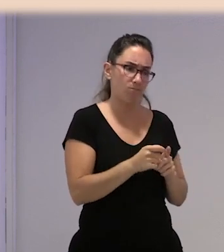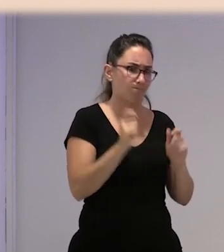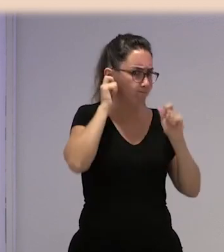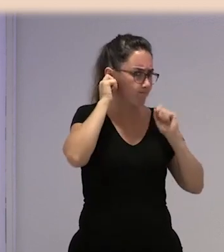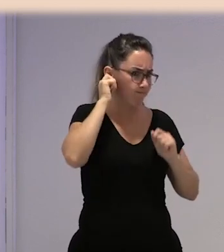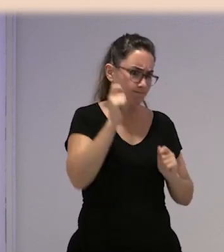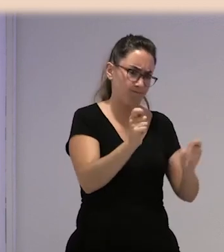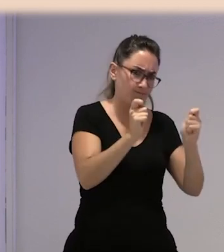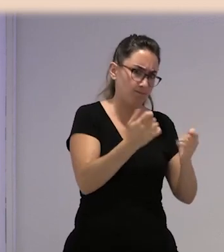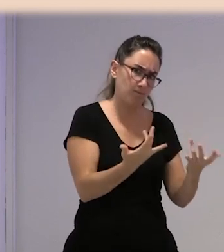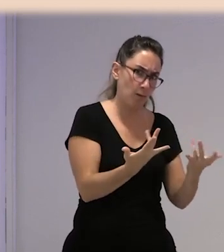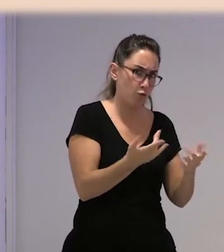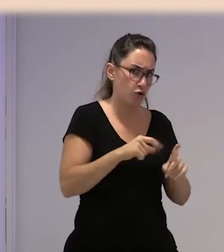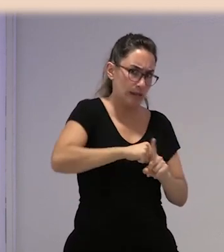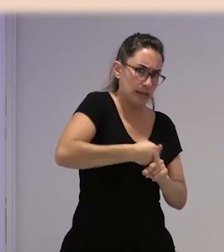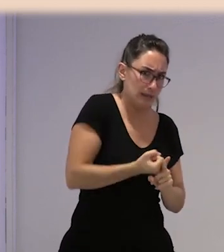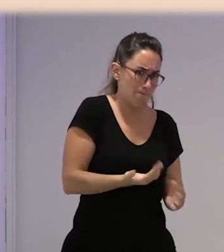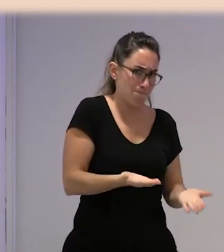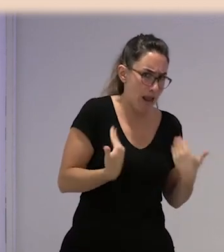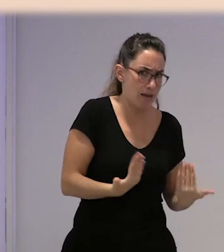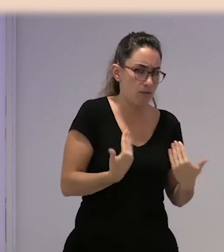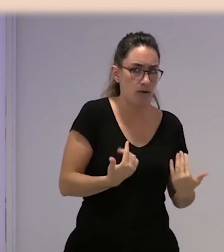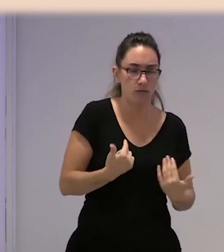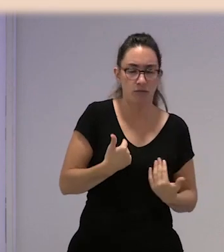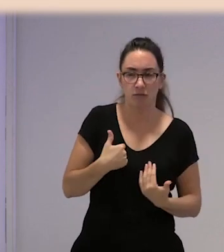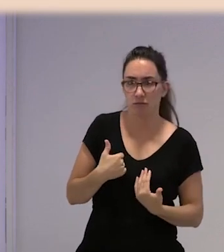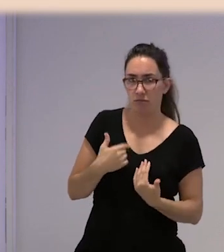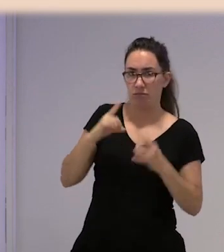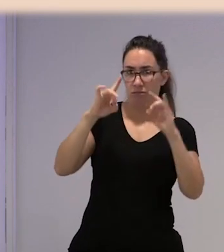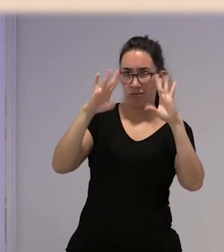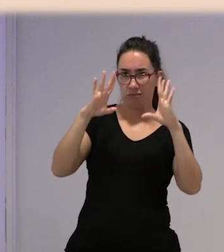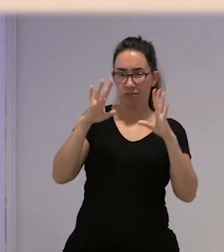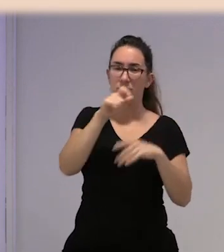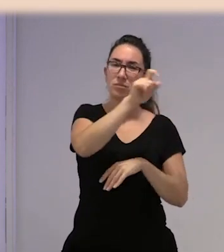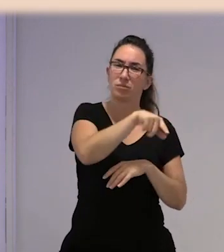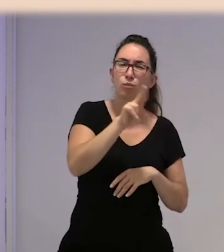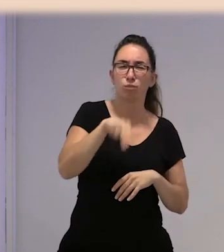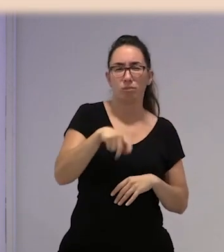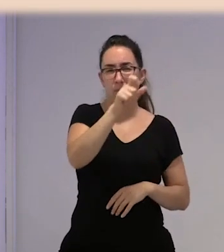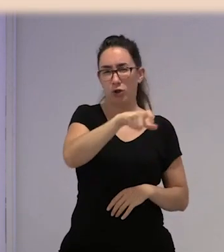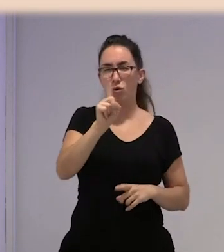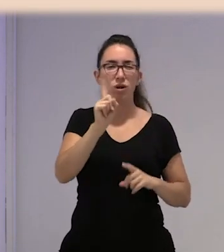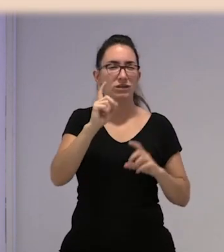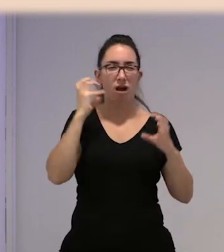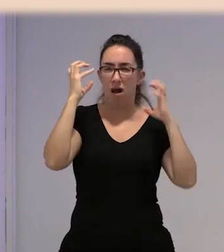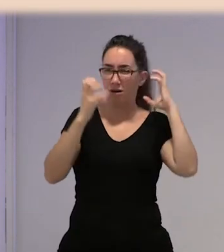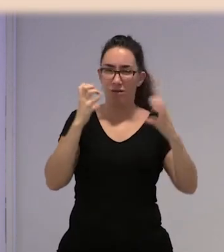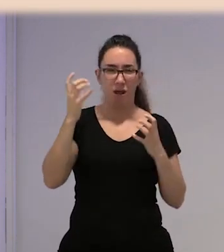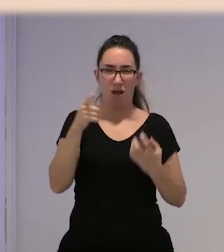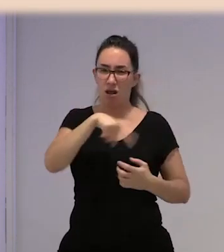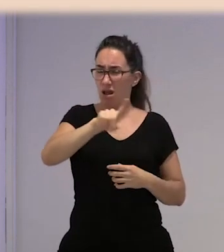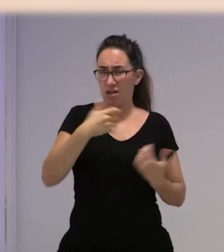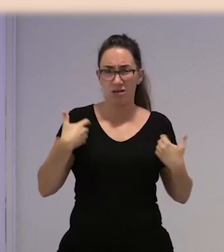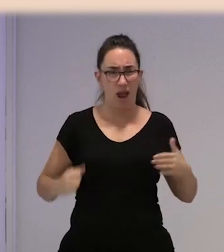¿no? Hay que darle un tirón de orejas. Y yo, como que hay que darle... Son personas, no son animales. Además, están haciendo todo lo que pueden.